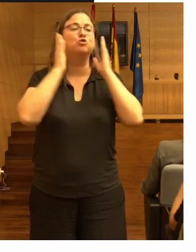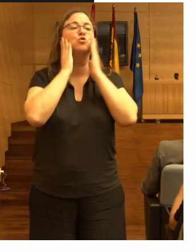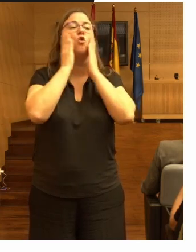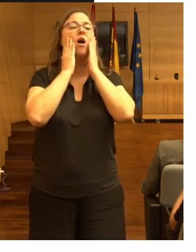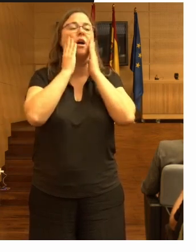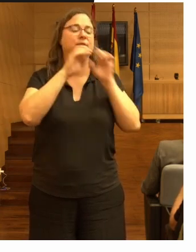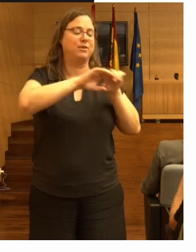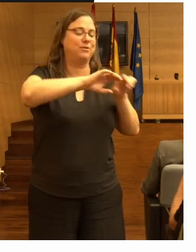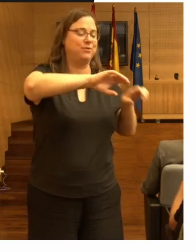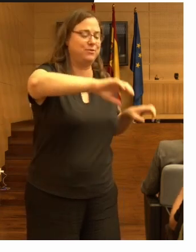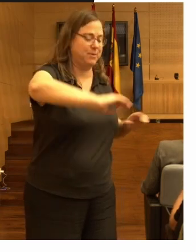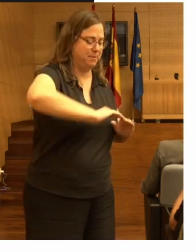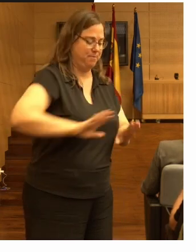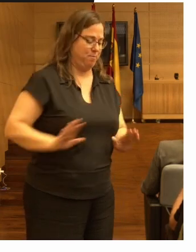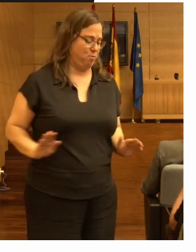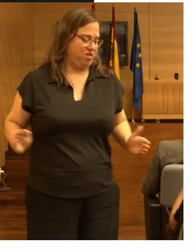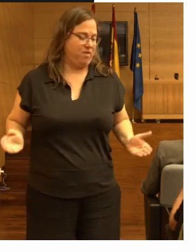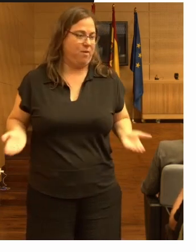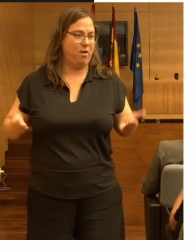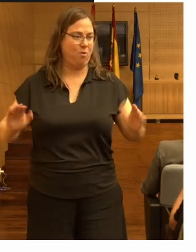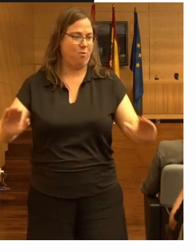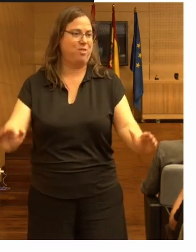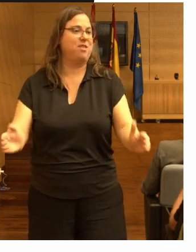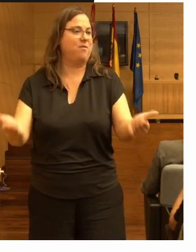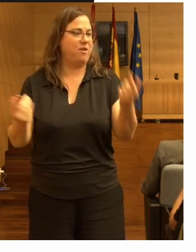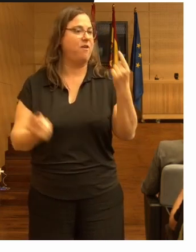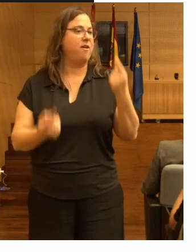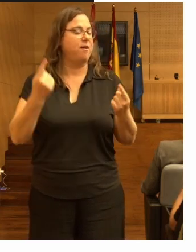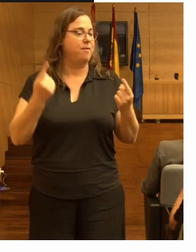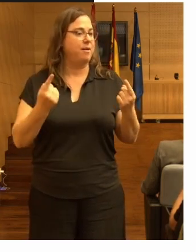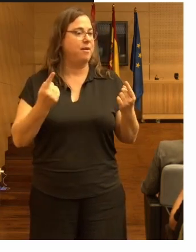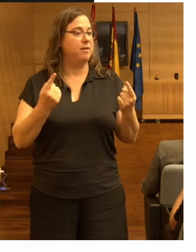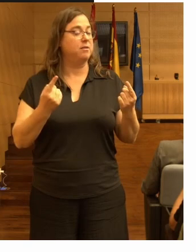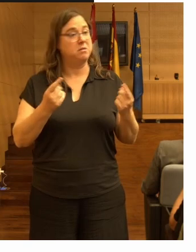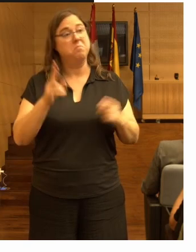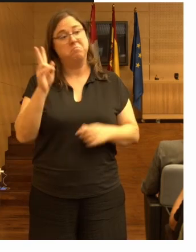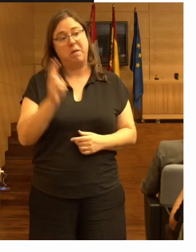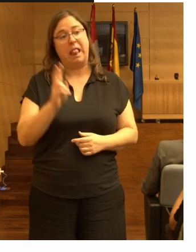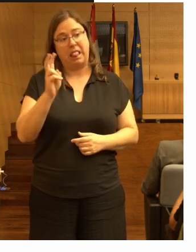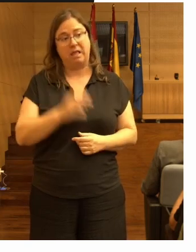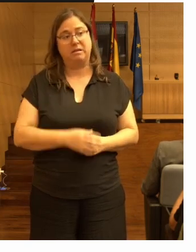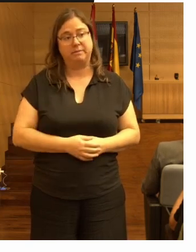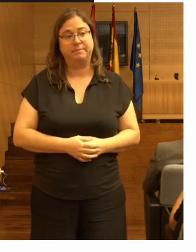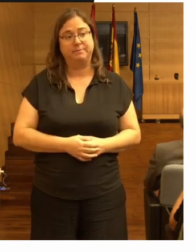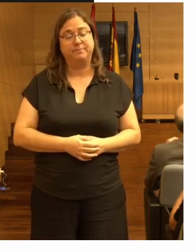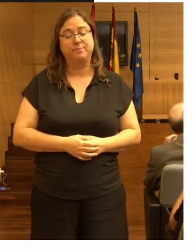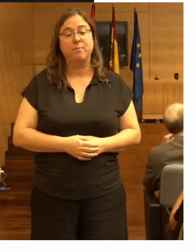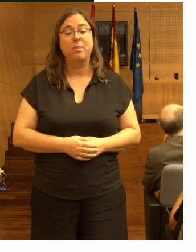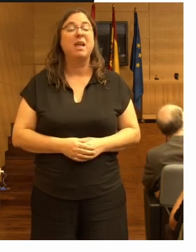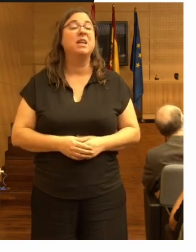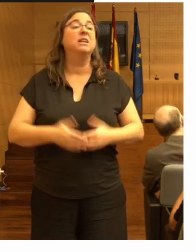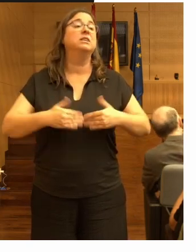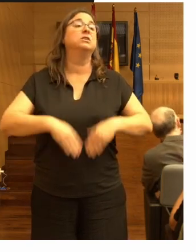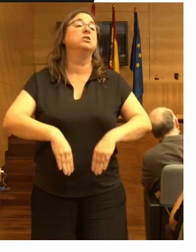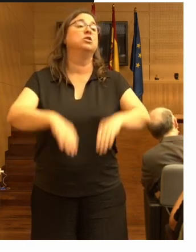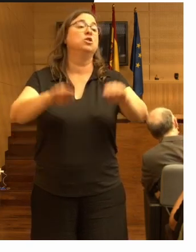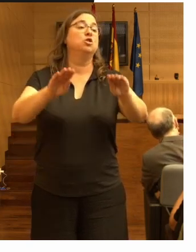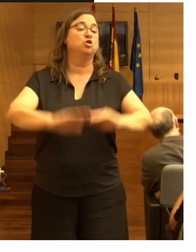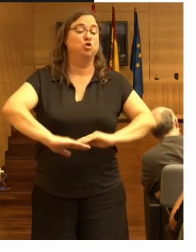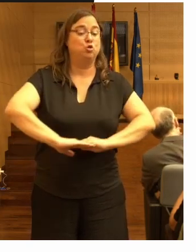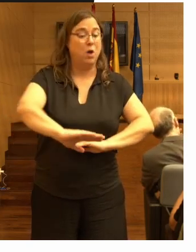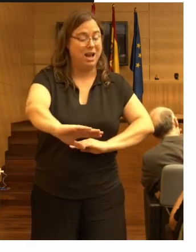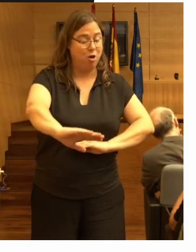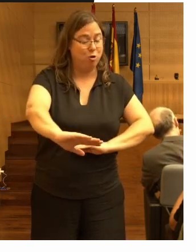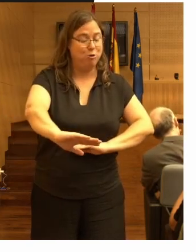bordes bajo las sábanas y eso nos ha resultado útil el colchón en el suelo pues yo creo que